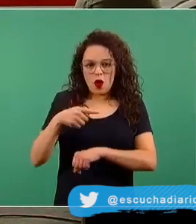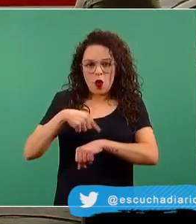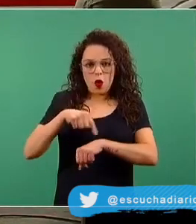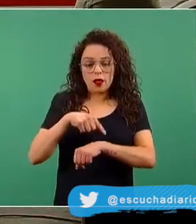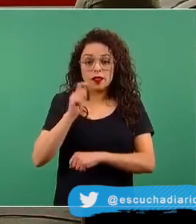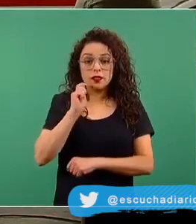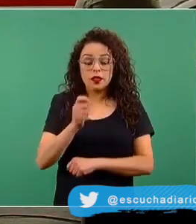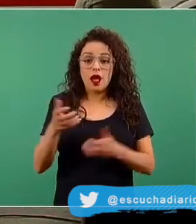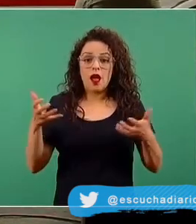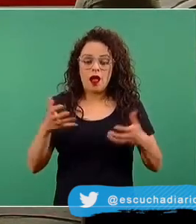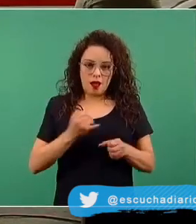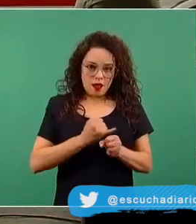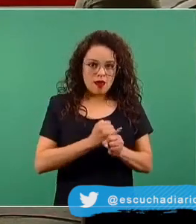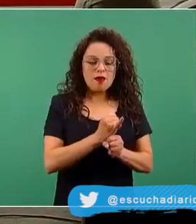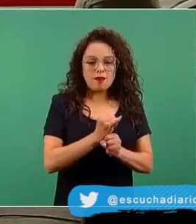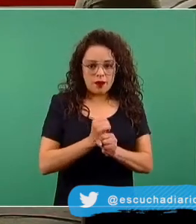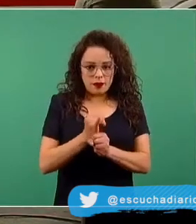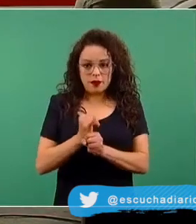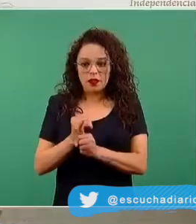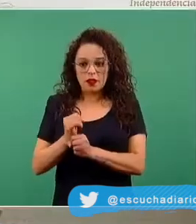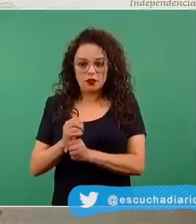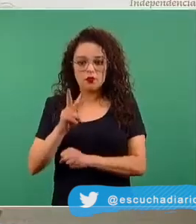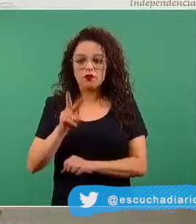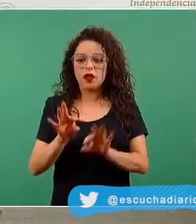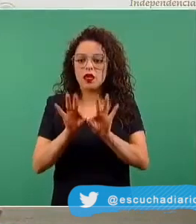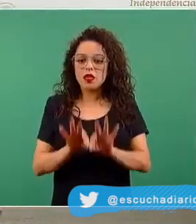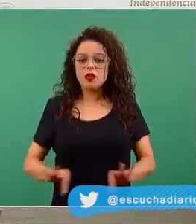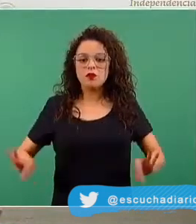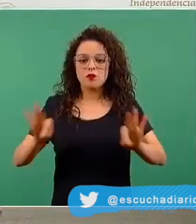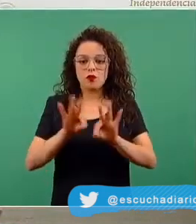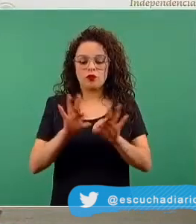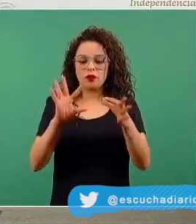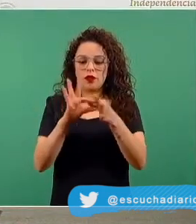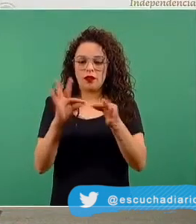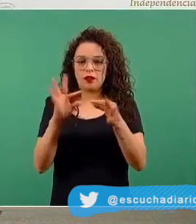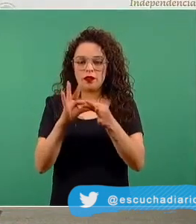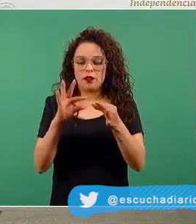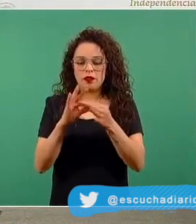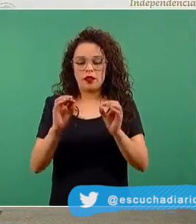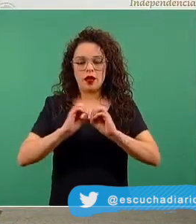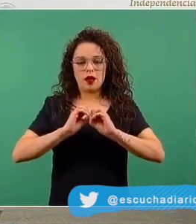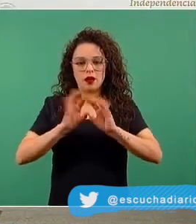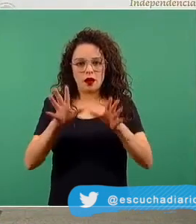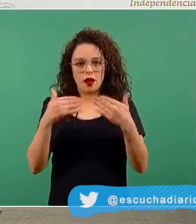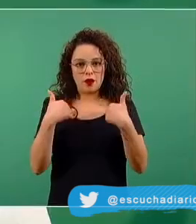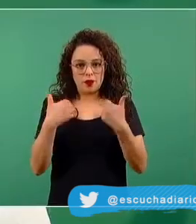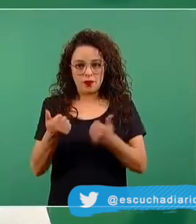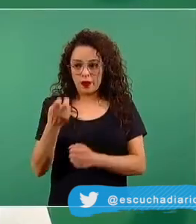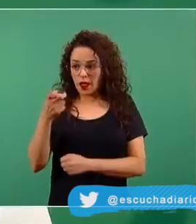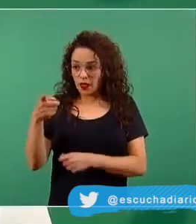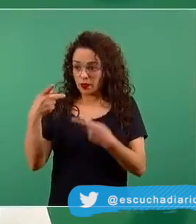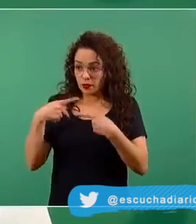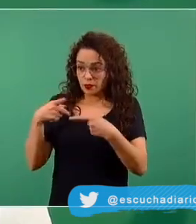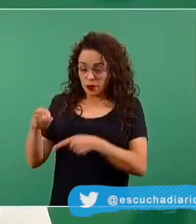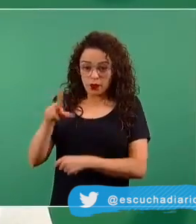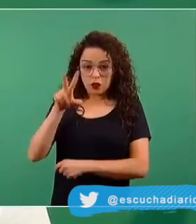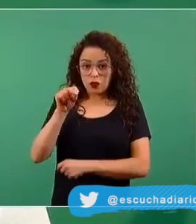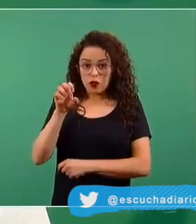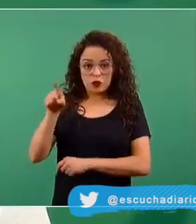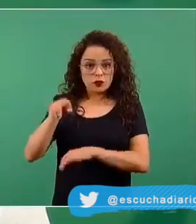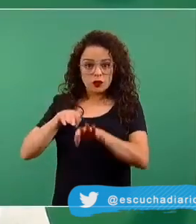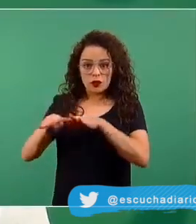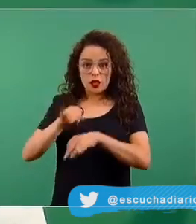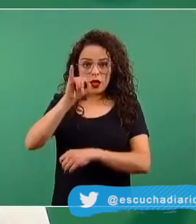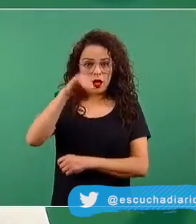proceso de investigación. Es importante aclarar que esta persona no es una trabajadora del